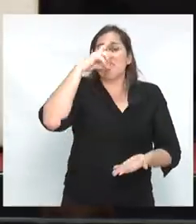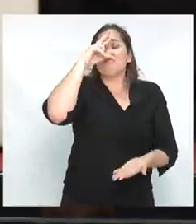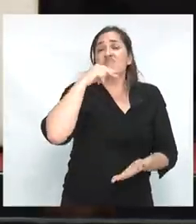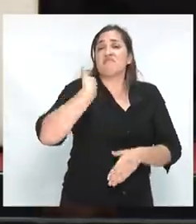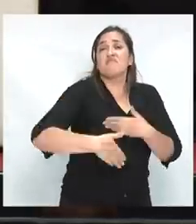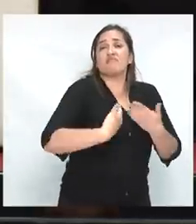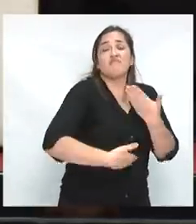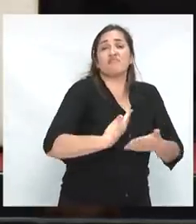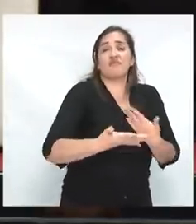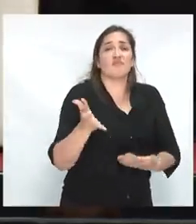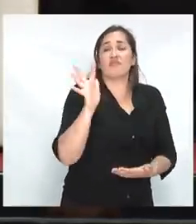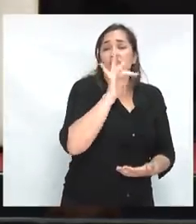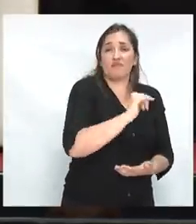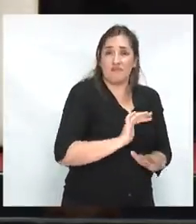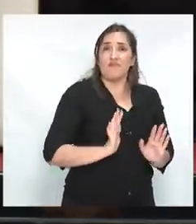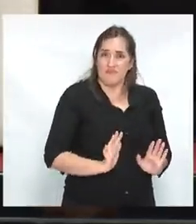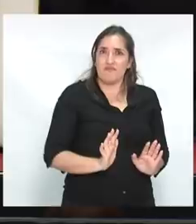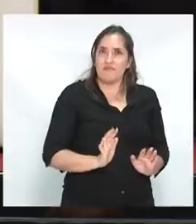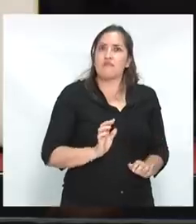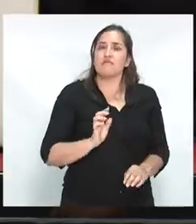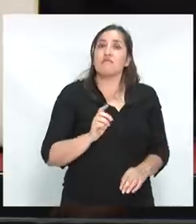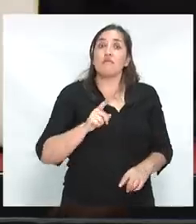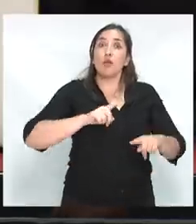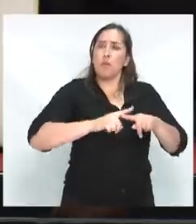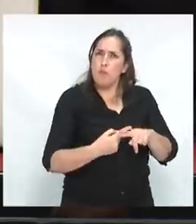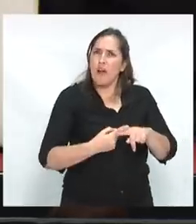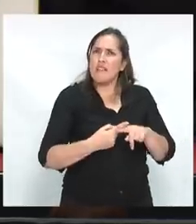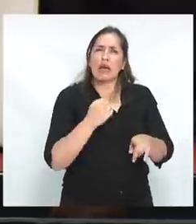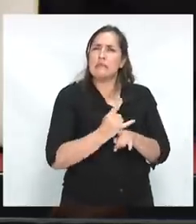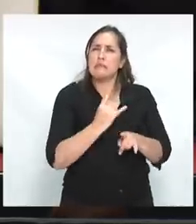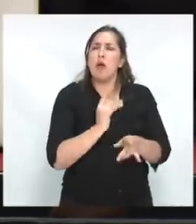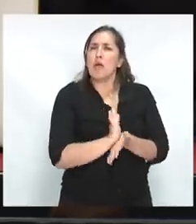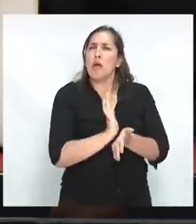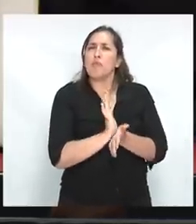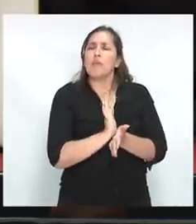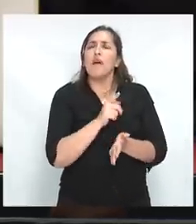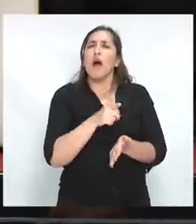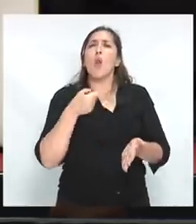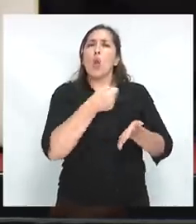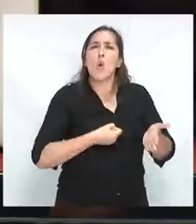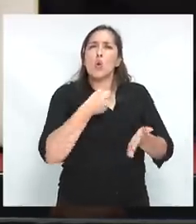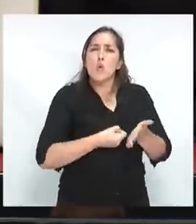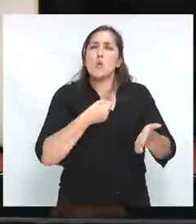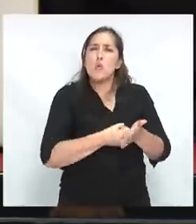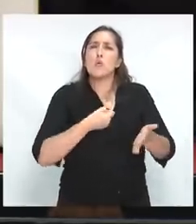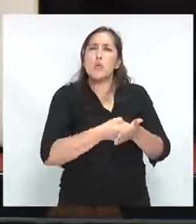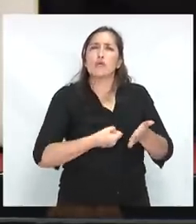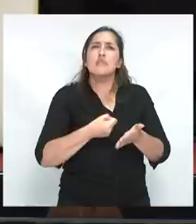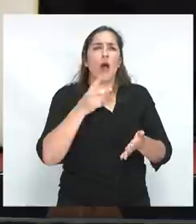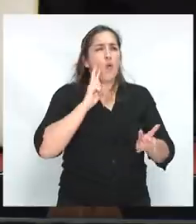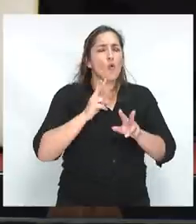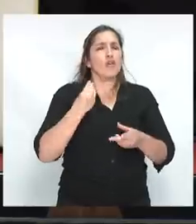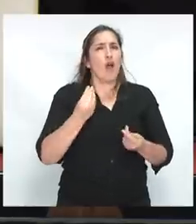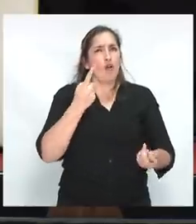había sido lo más importante en la política. En el fondo, la política es una lucha por la conducción del sentido